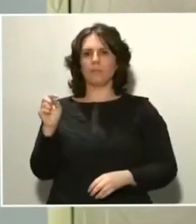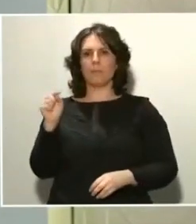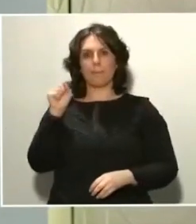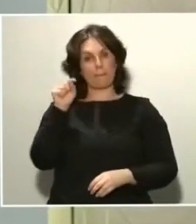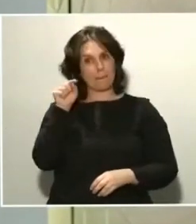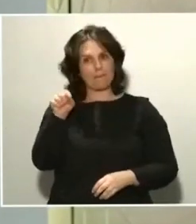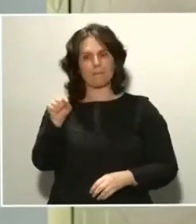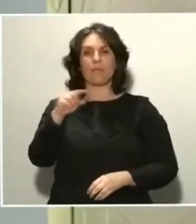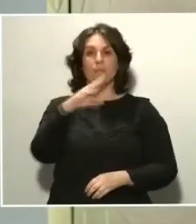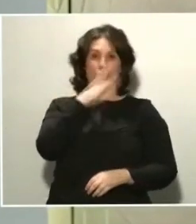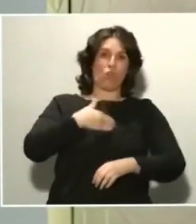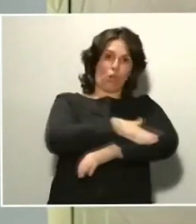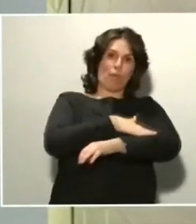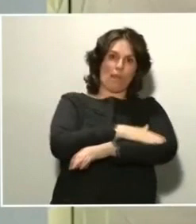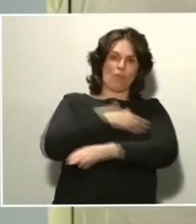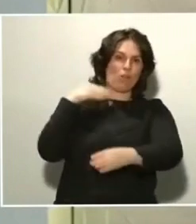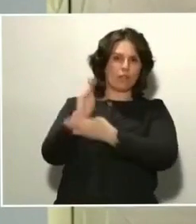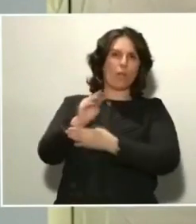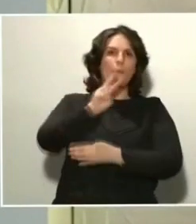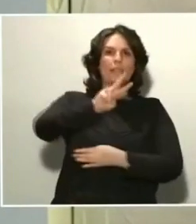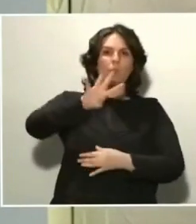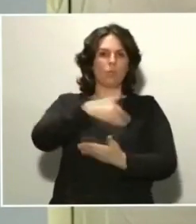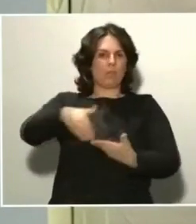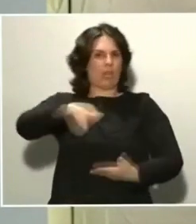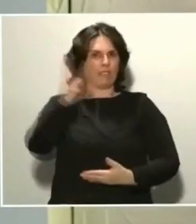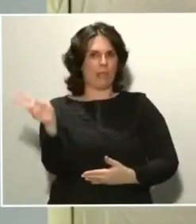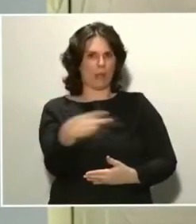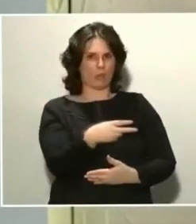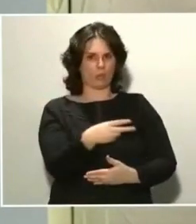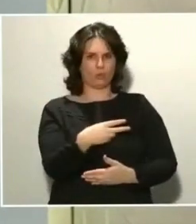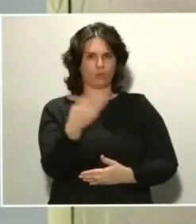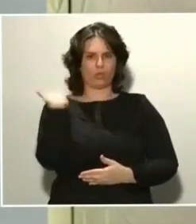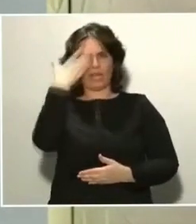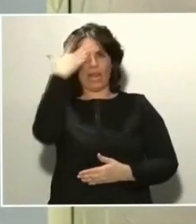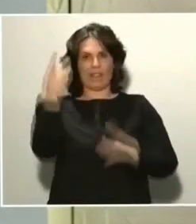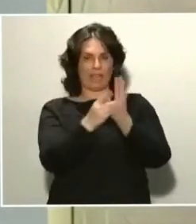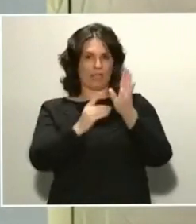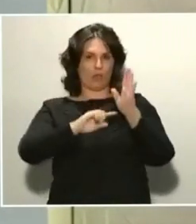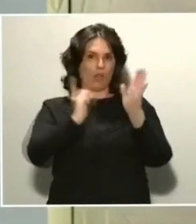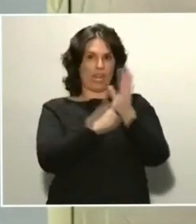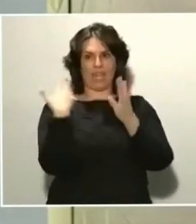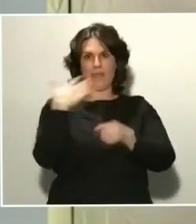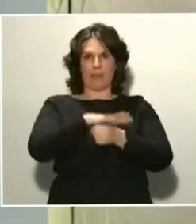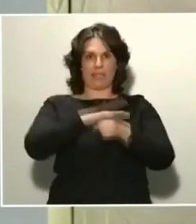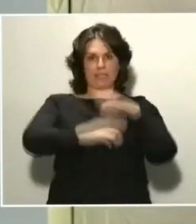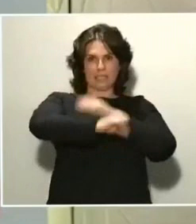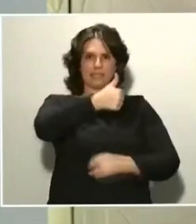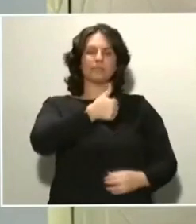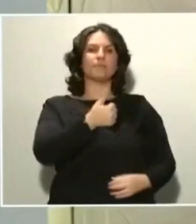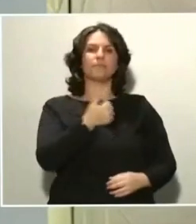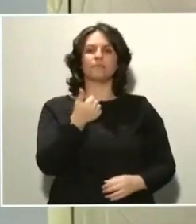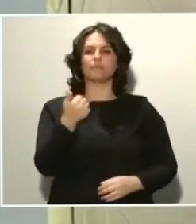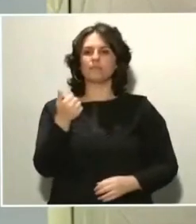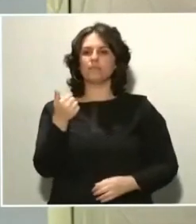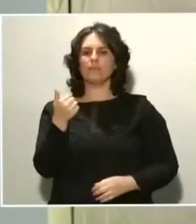24 millones de euros en el Real Decreto Ley que aprobamos el martes pasado. Ya salido a